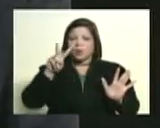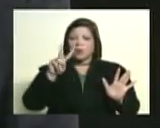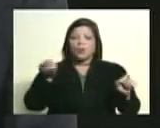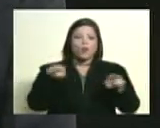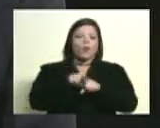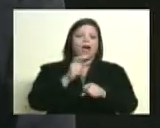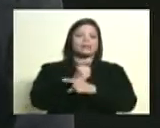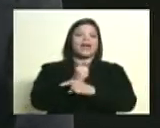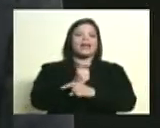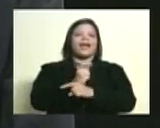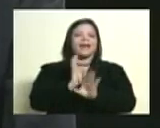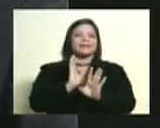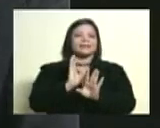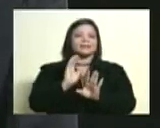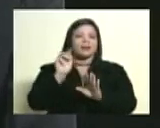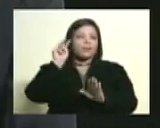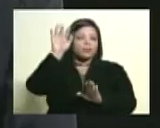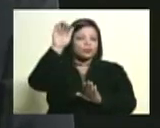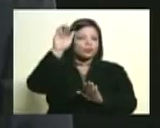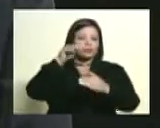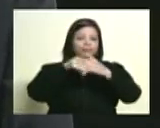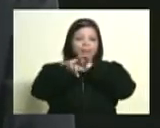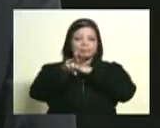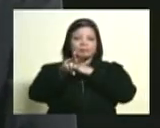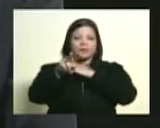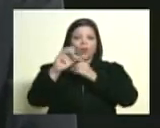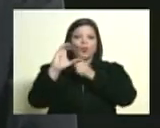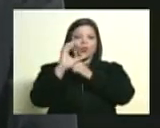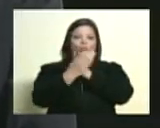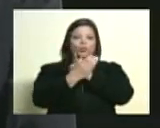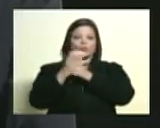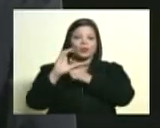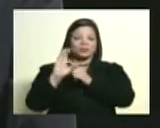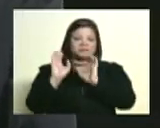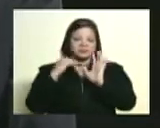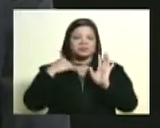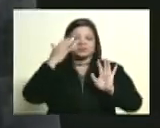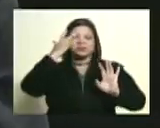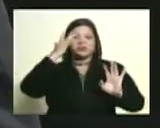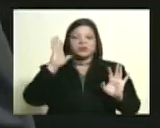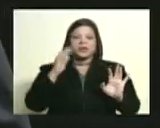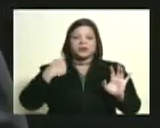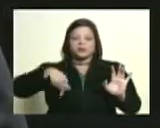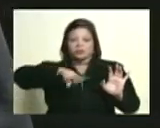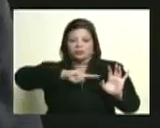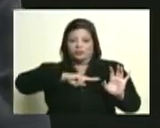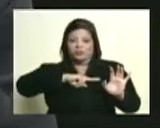como desafío cultural yo creo que a nosotros nos toca